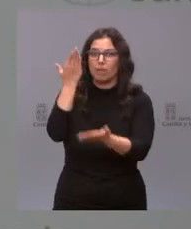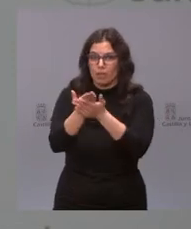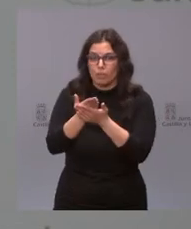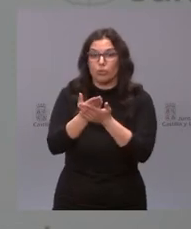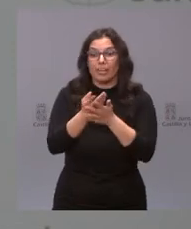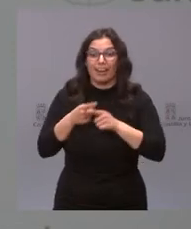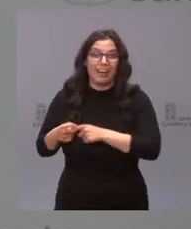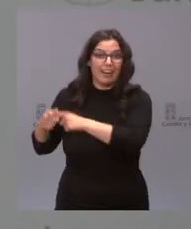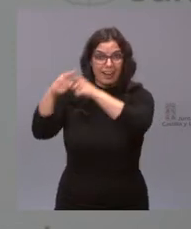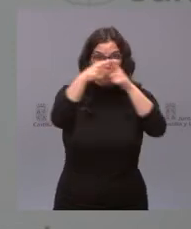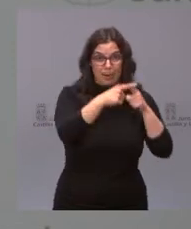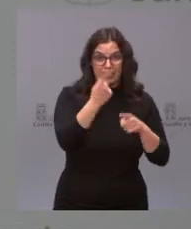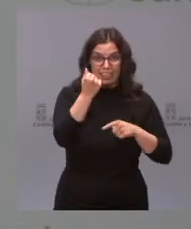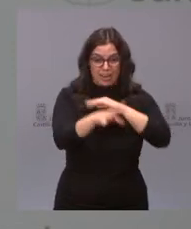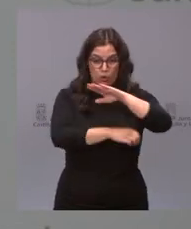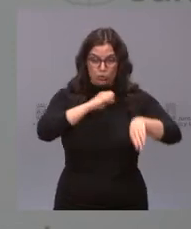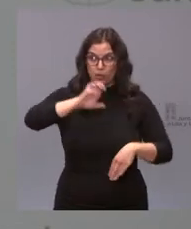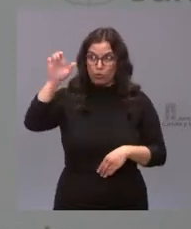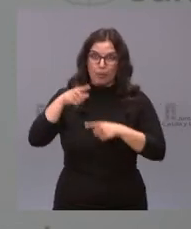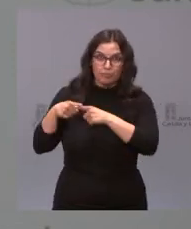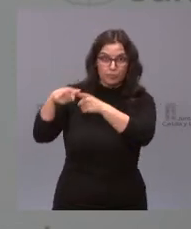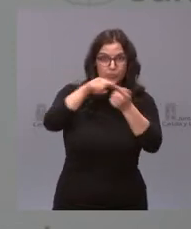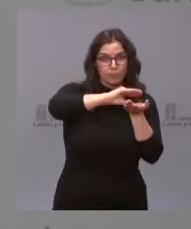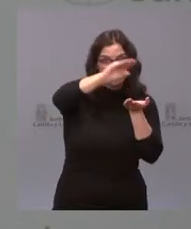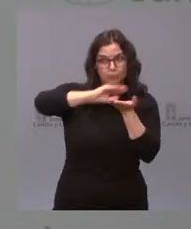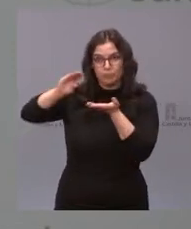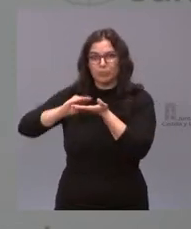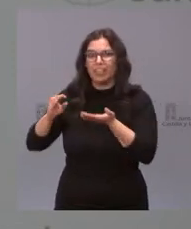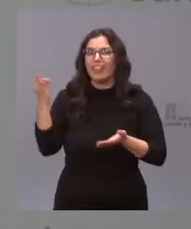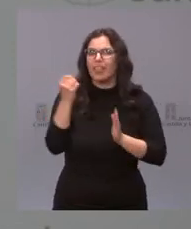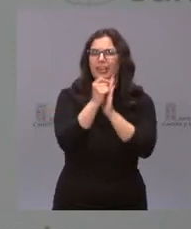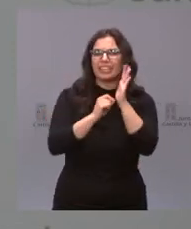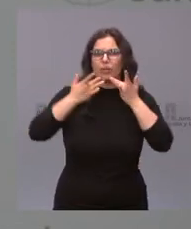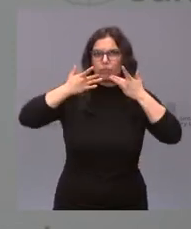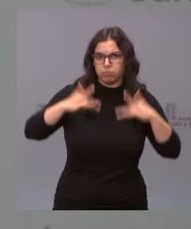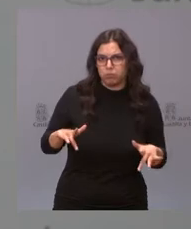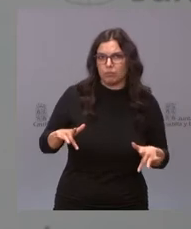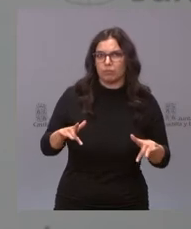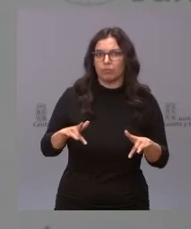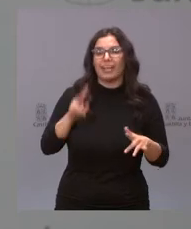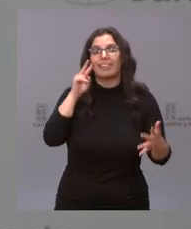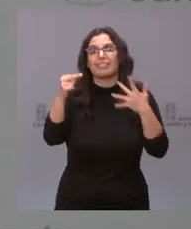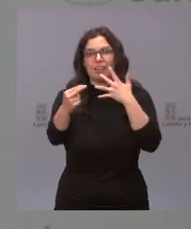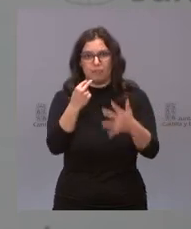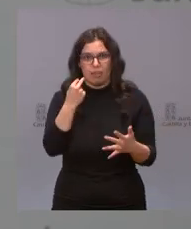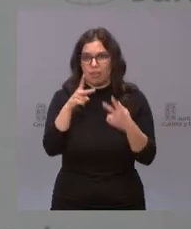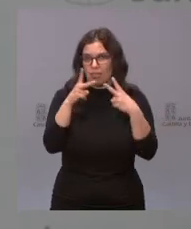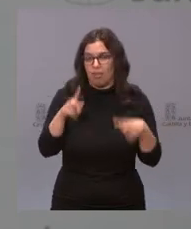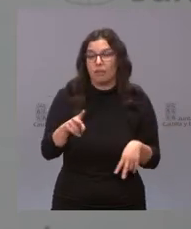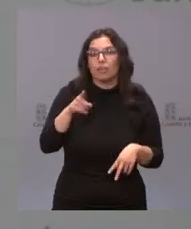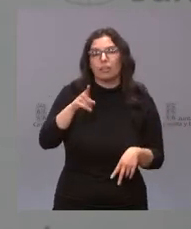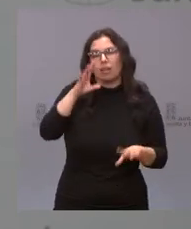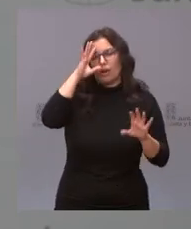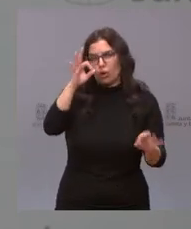reparto de los fondos europeos sea un reparto basado en criterios de objetividad y transparencia. Y que, por supuesto,